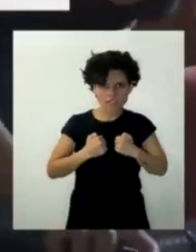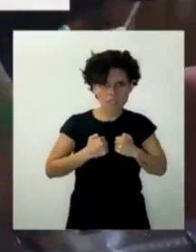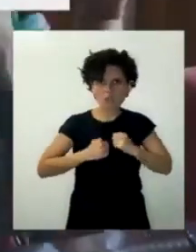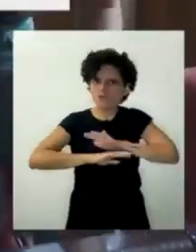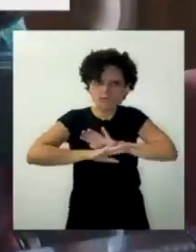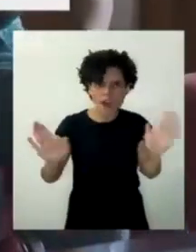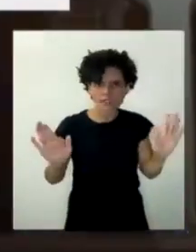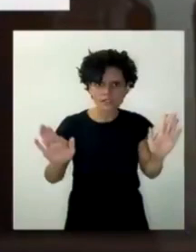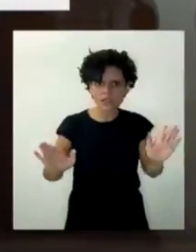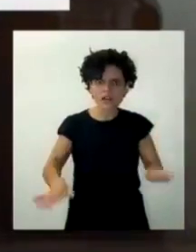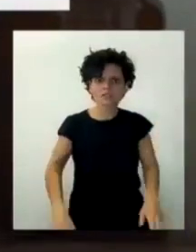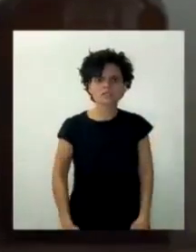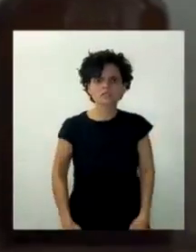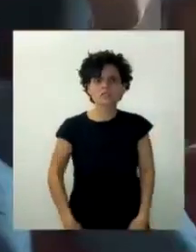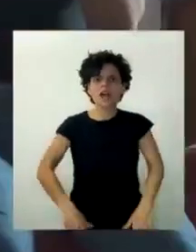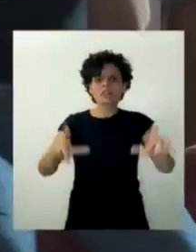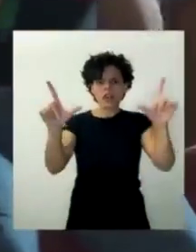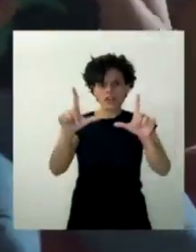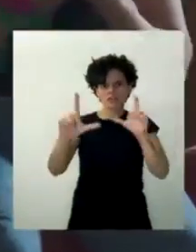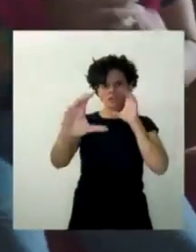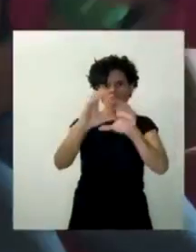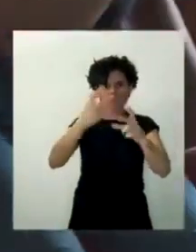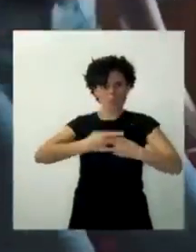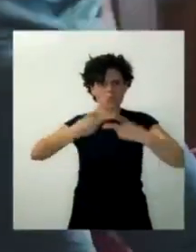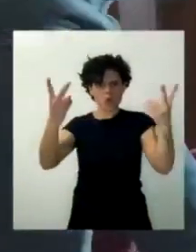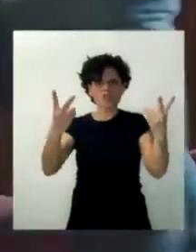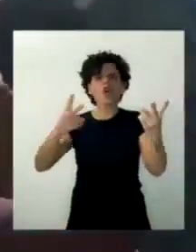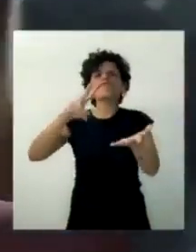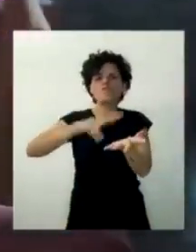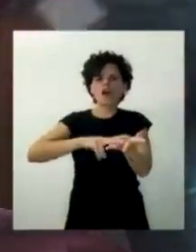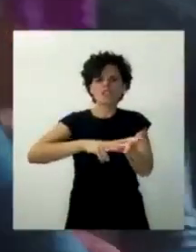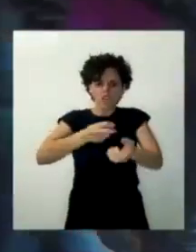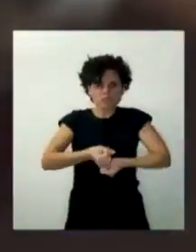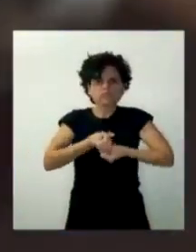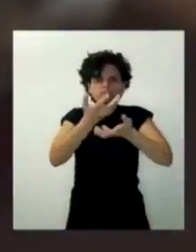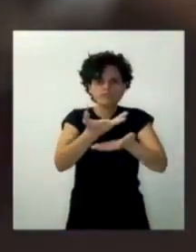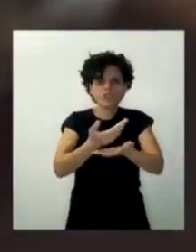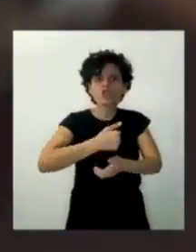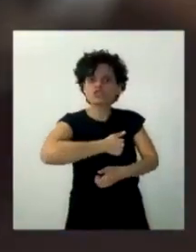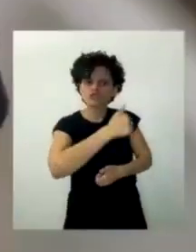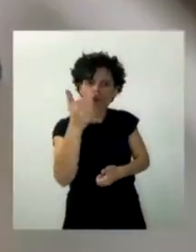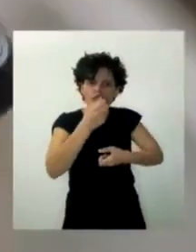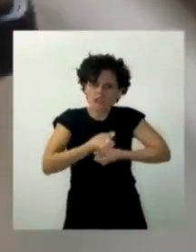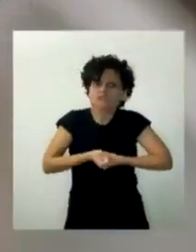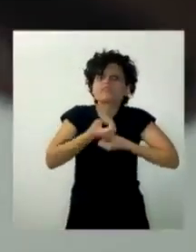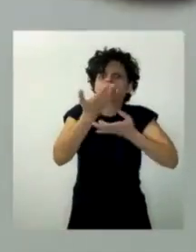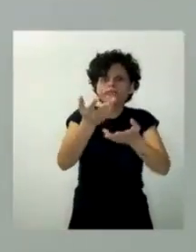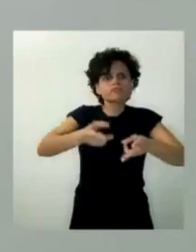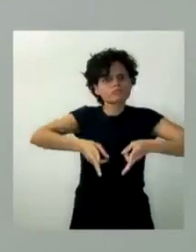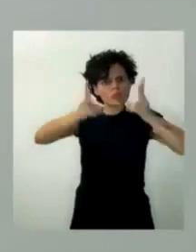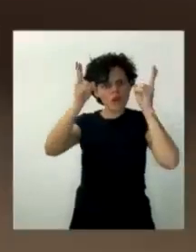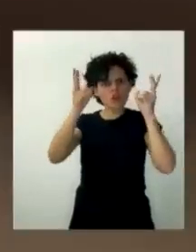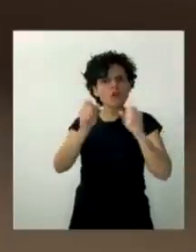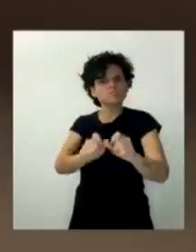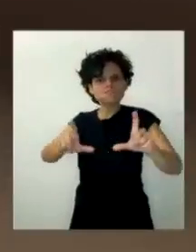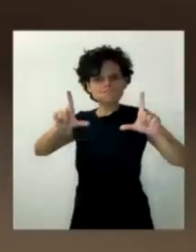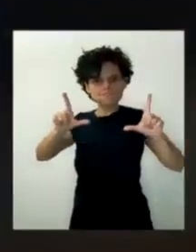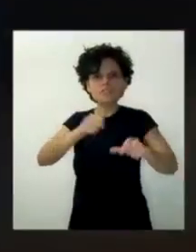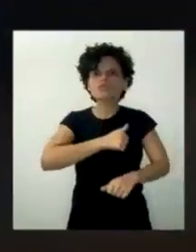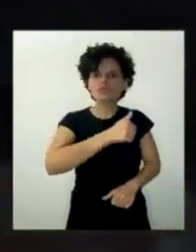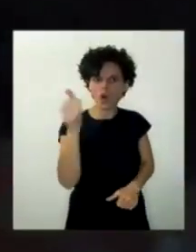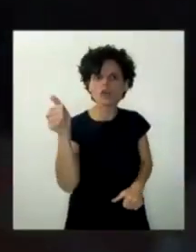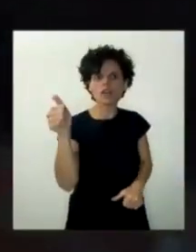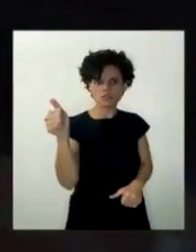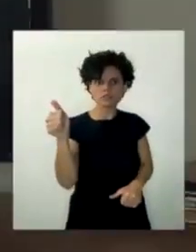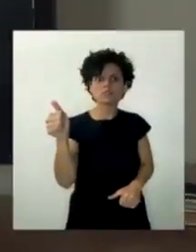No más machismo. Por una televisión y medios públicos que digan la verdad. Donde se escuchen todas las voces. Donde nos veamos